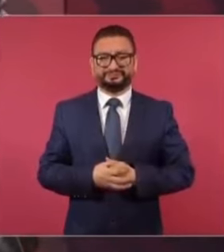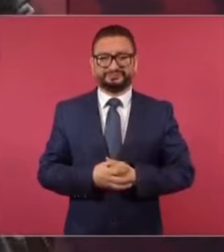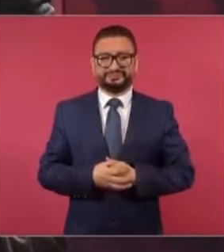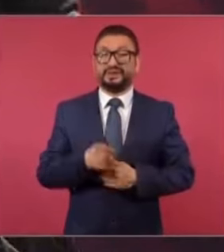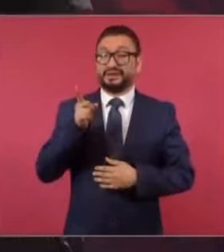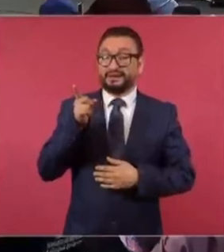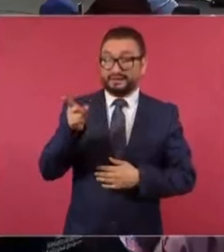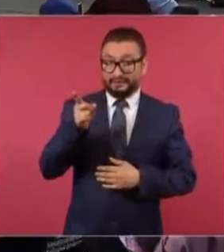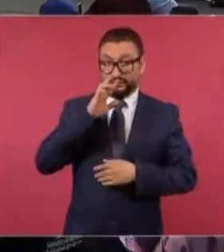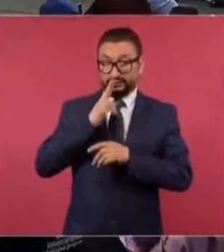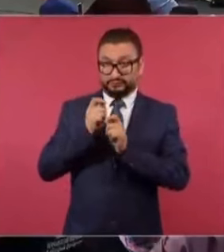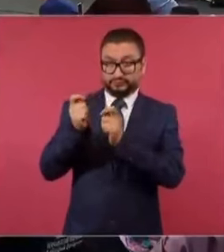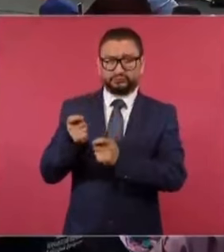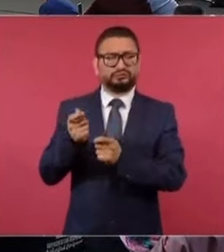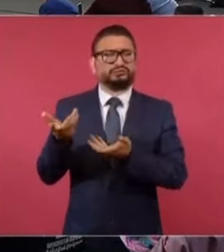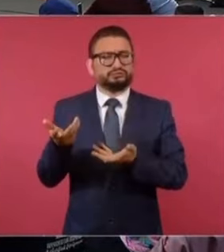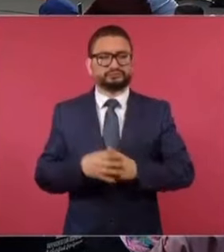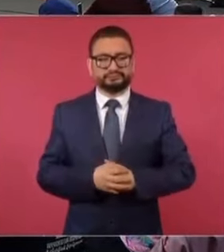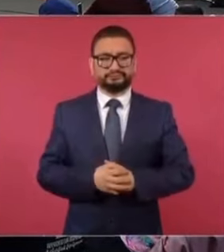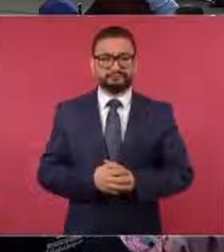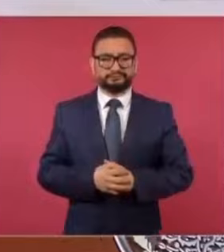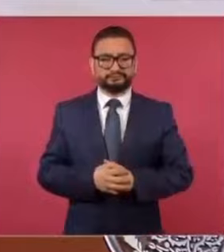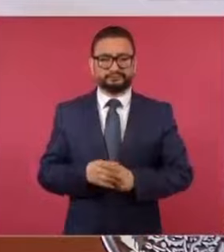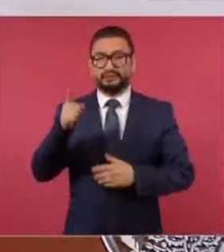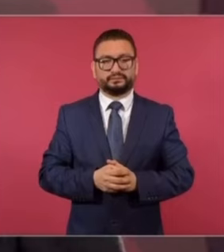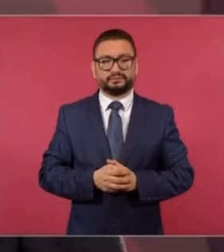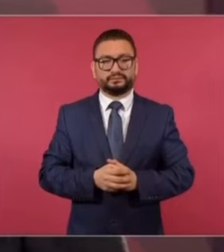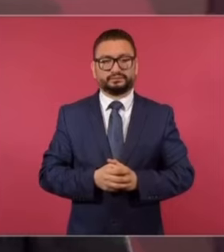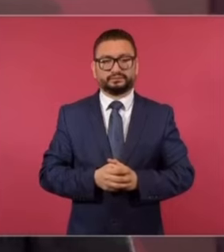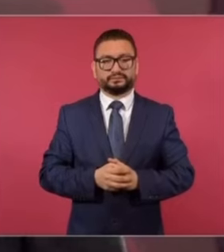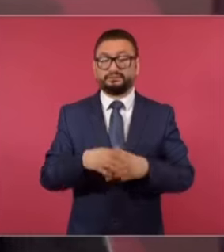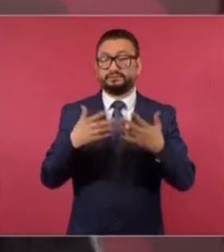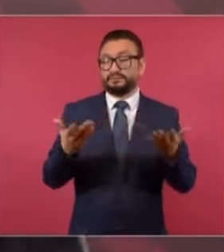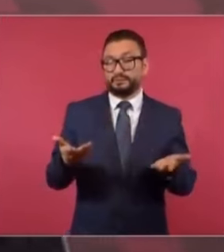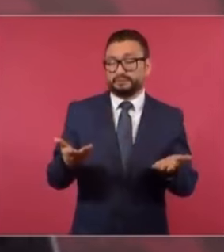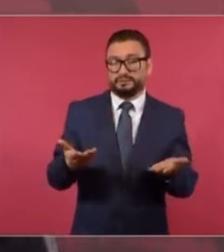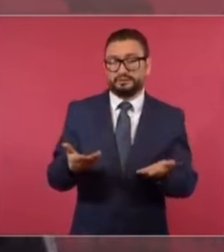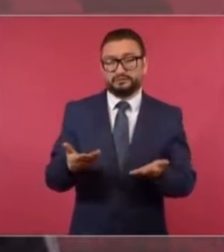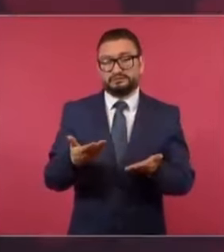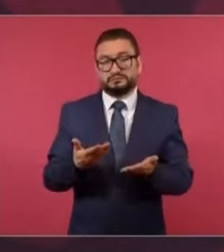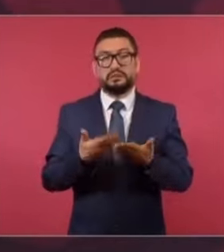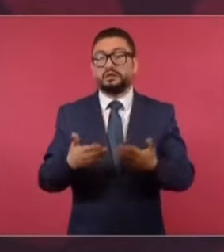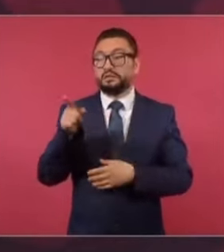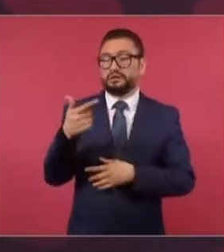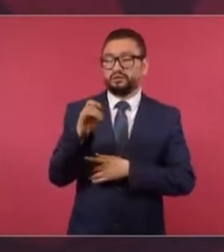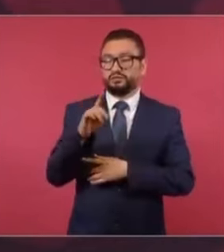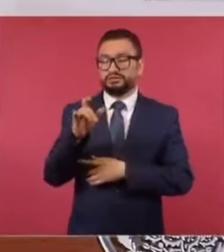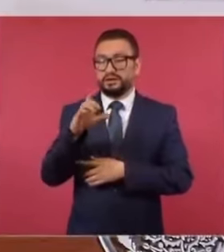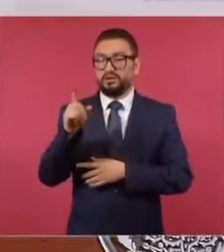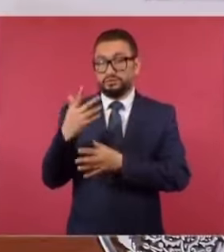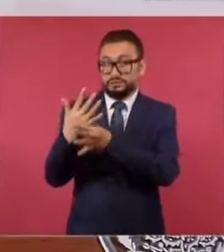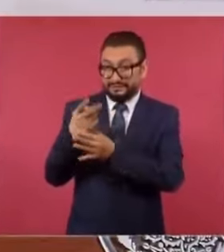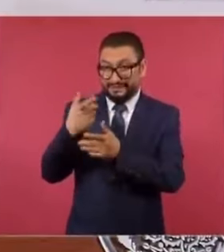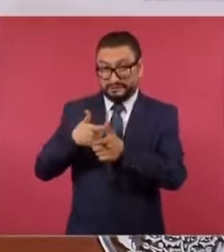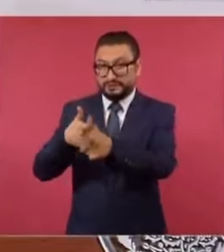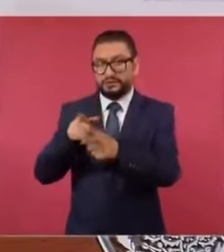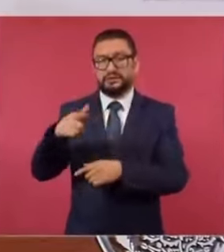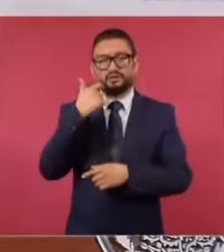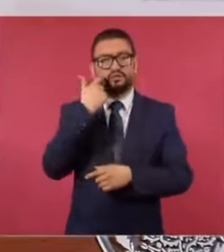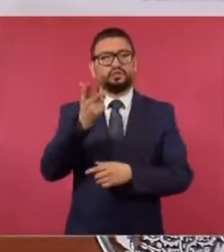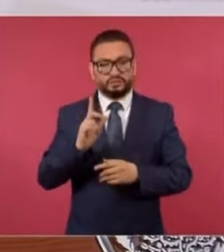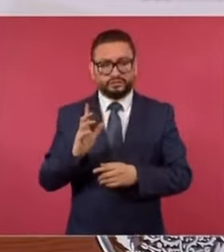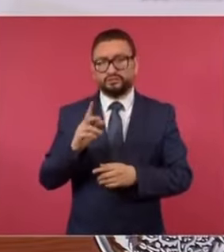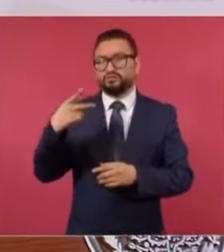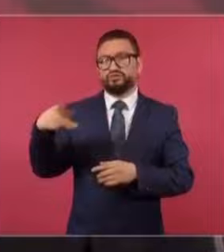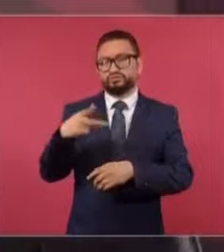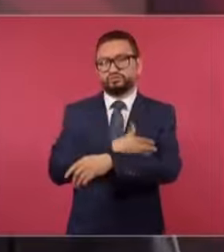Se va a hacer cargo de la fábrica de chocolates. Entonces, ahora que Gonzalo me dice que se va a dedicar a eso, que no quiere, además su